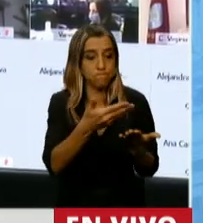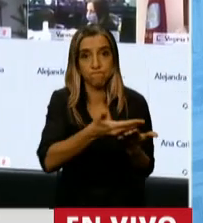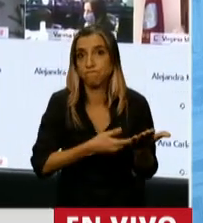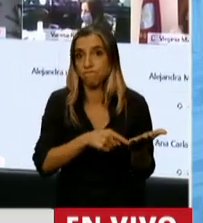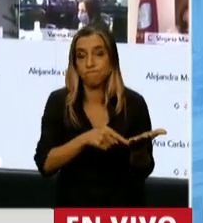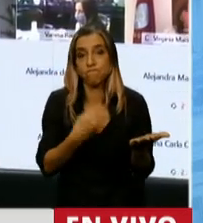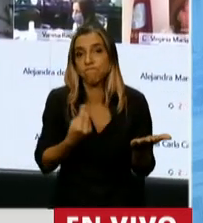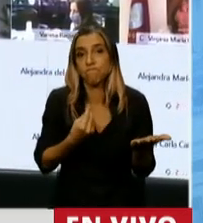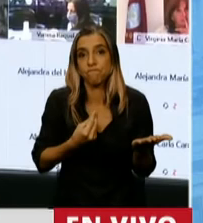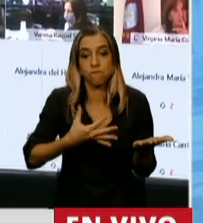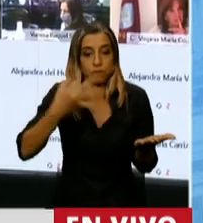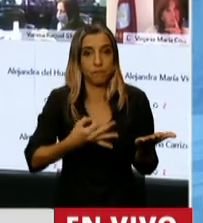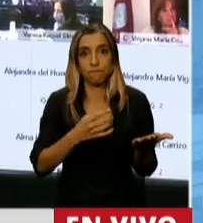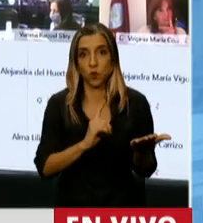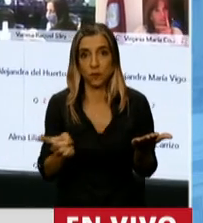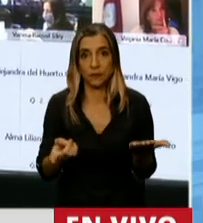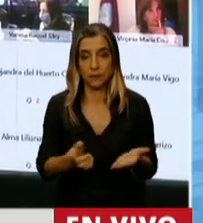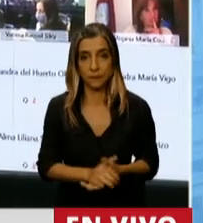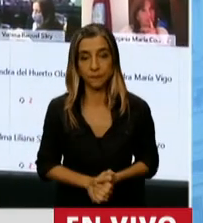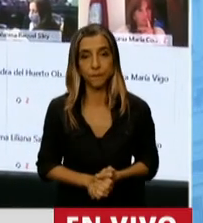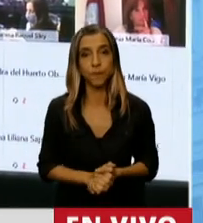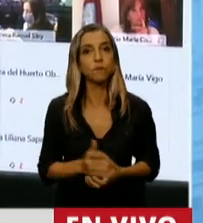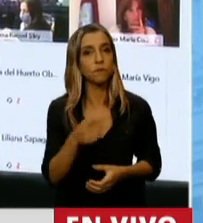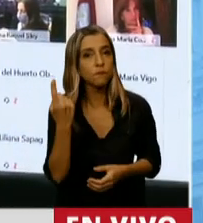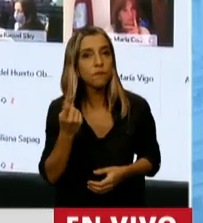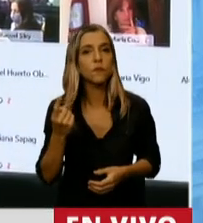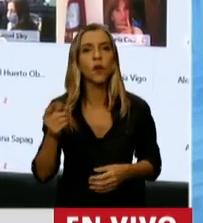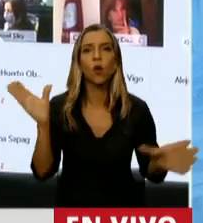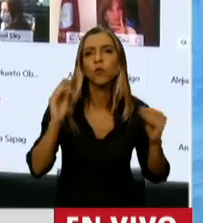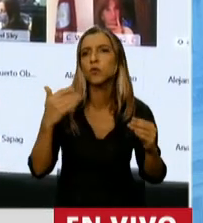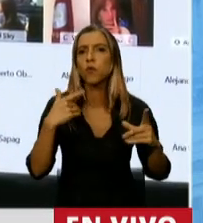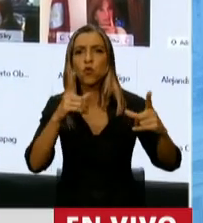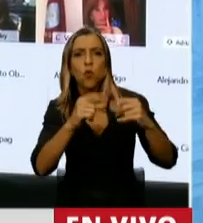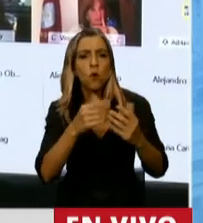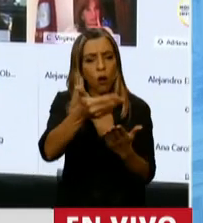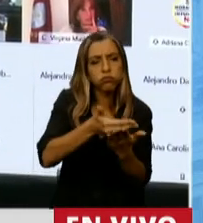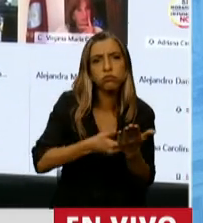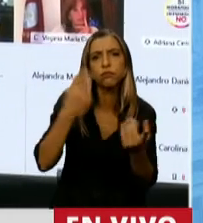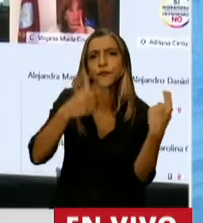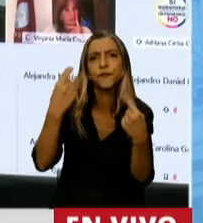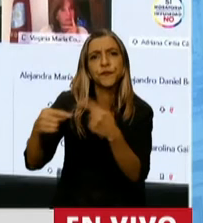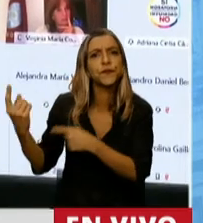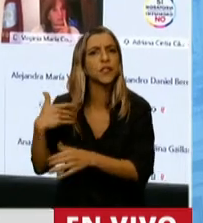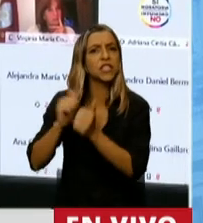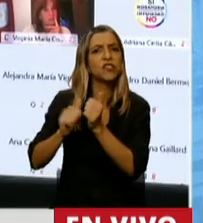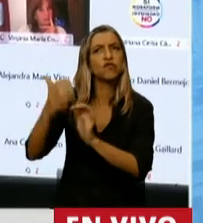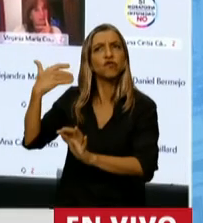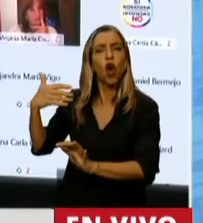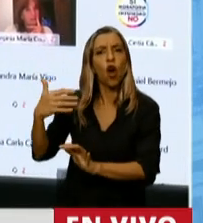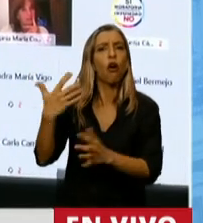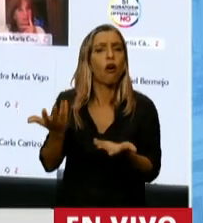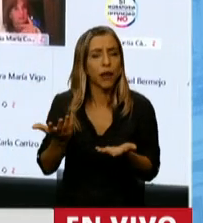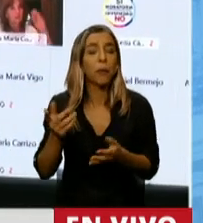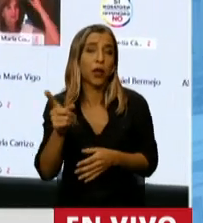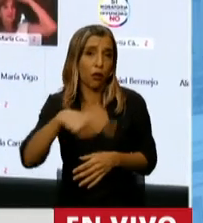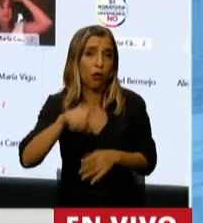este presupuesto, Presidente. Se han escuchado muchos números sobre el pasado, sobre la historia, y también se dijo que hay que hablar del